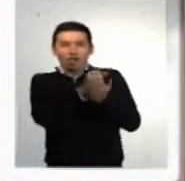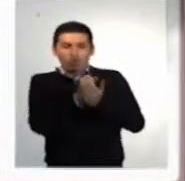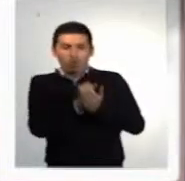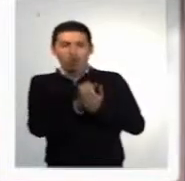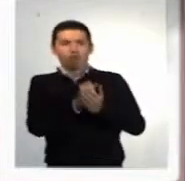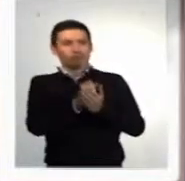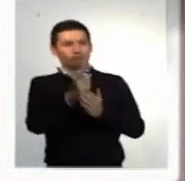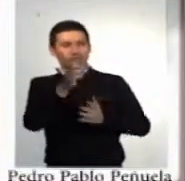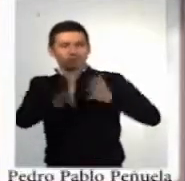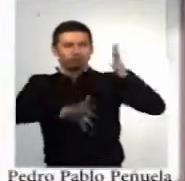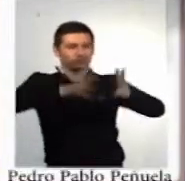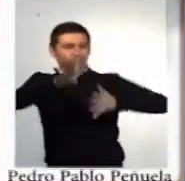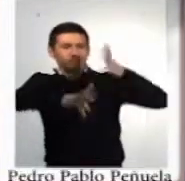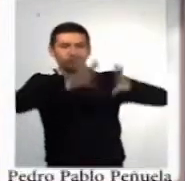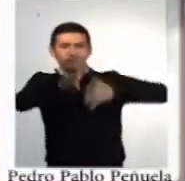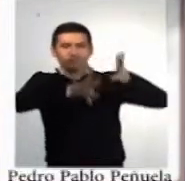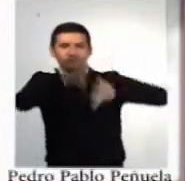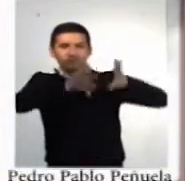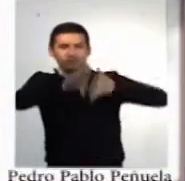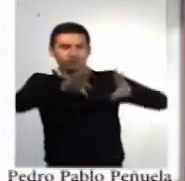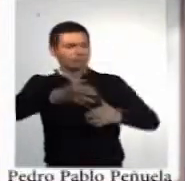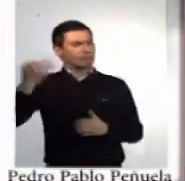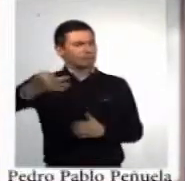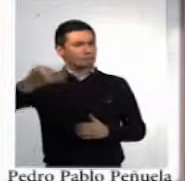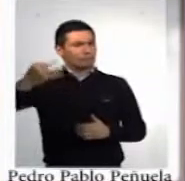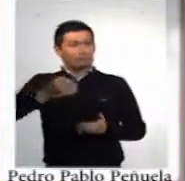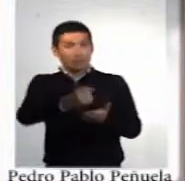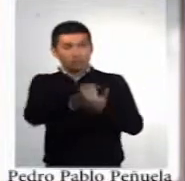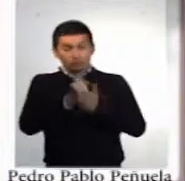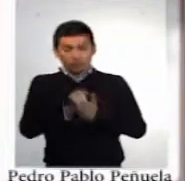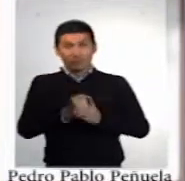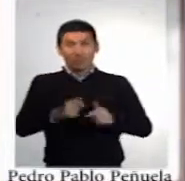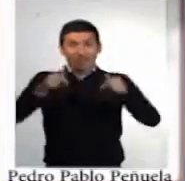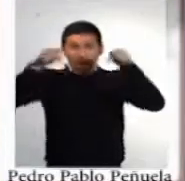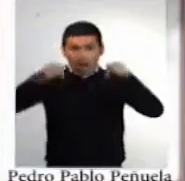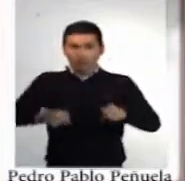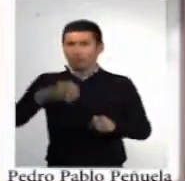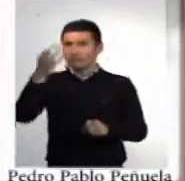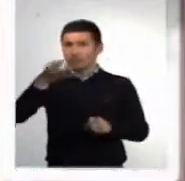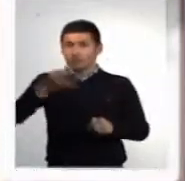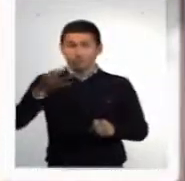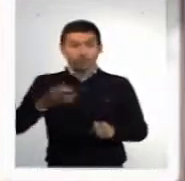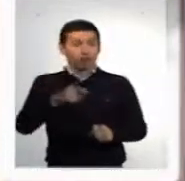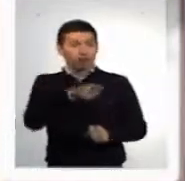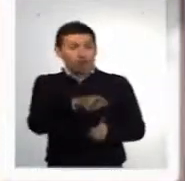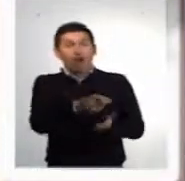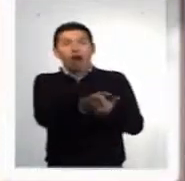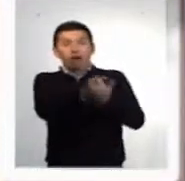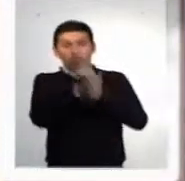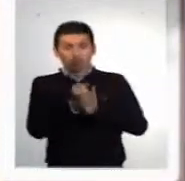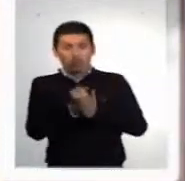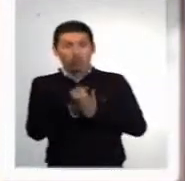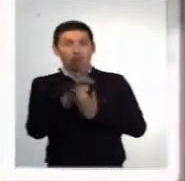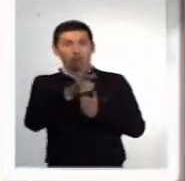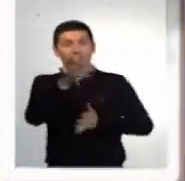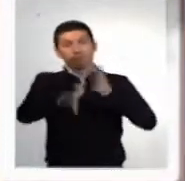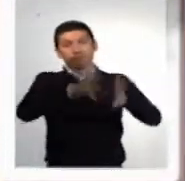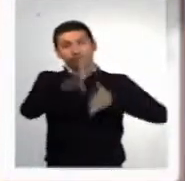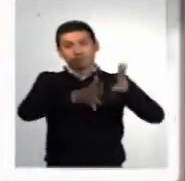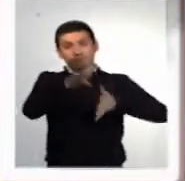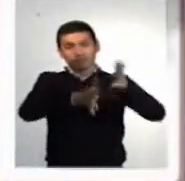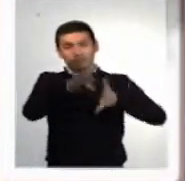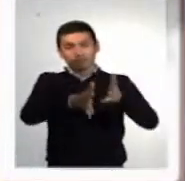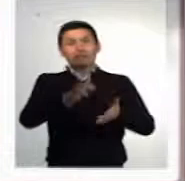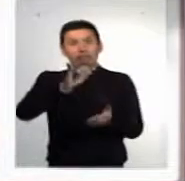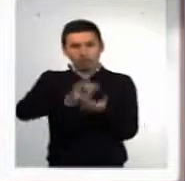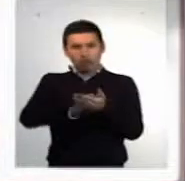que va a estar trabajando con lenguaje de señas. En nuestro programa siempre van a estar acompañándonos, siempre van a estar ellos allí. Por tanto, bueno,